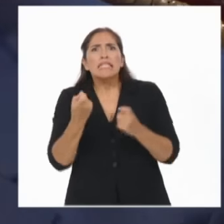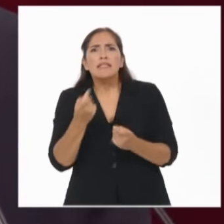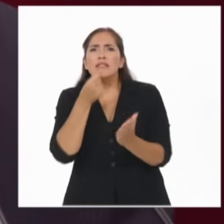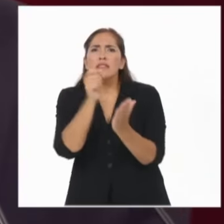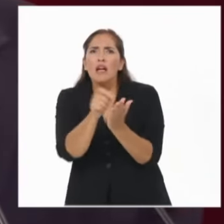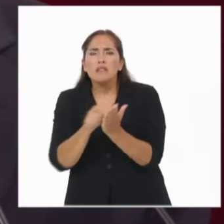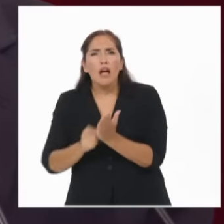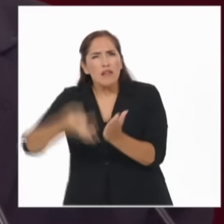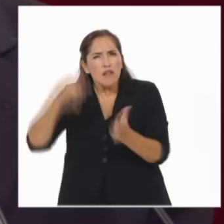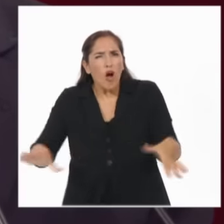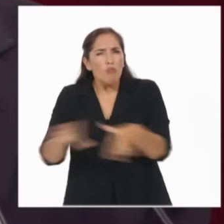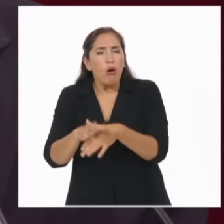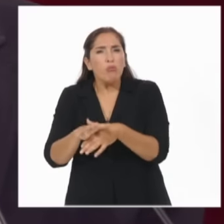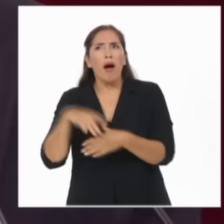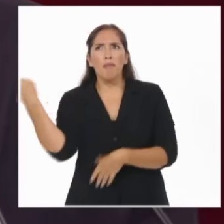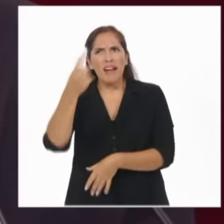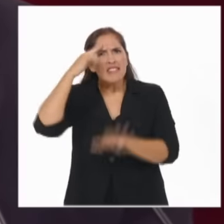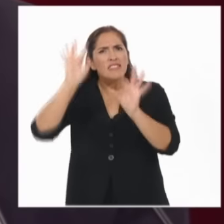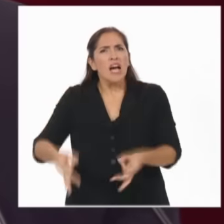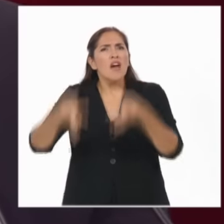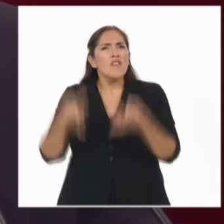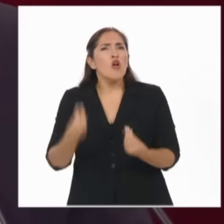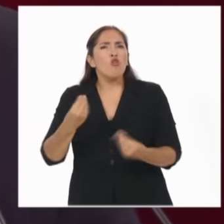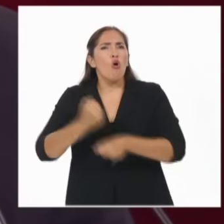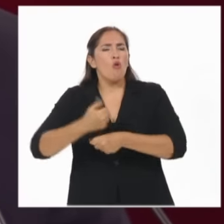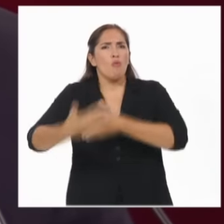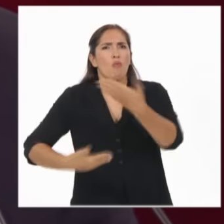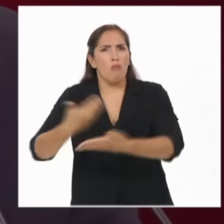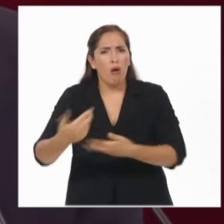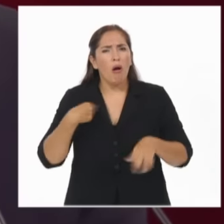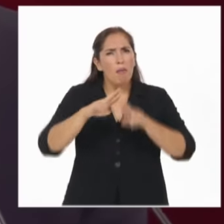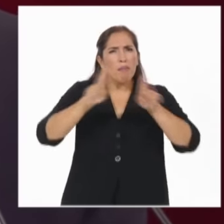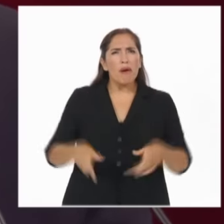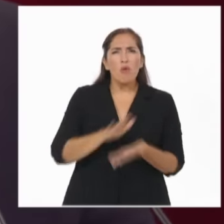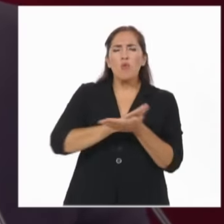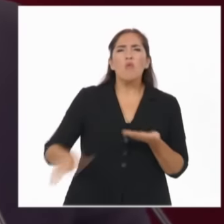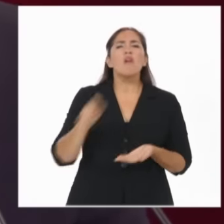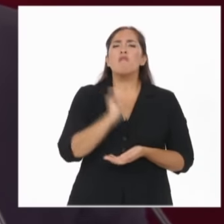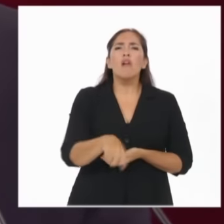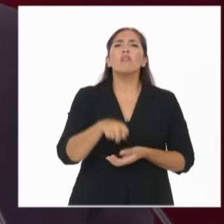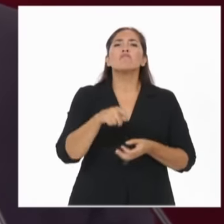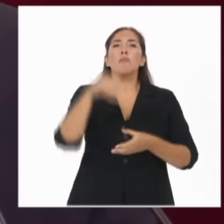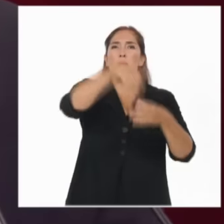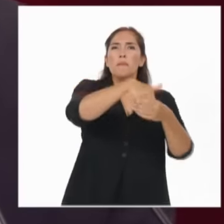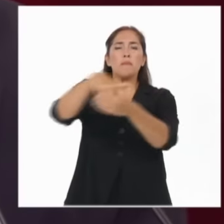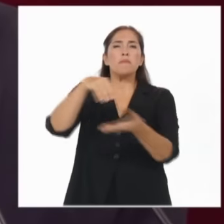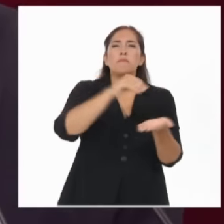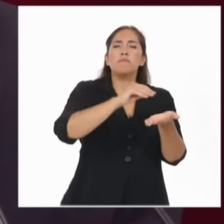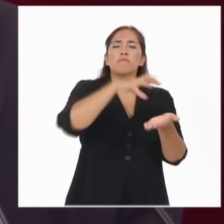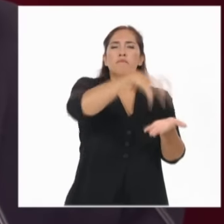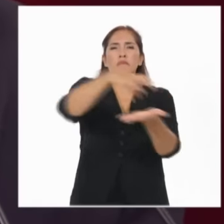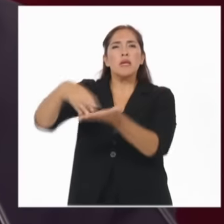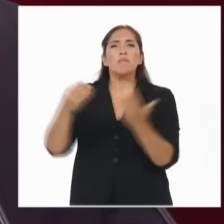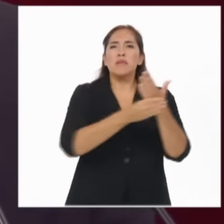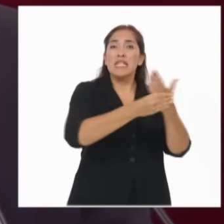Incorporamos tecnología, implementamos el sistema de expediente electrónico en todos los ministerios y el Plan